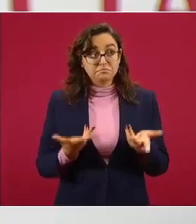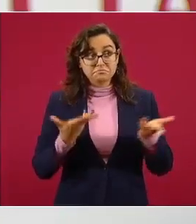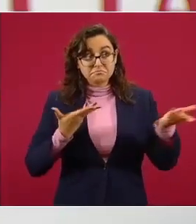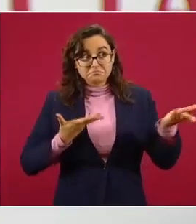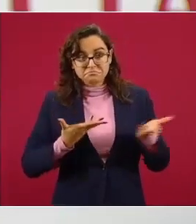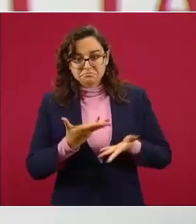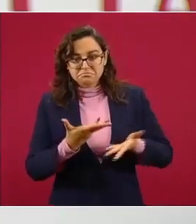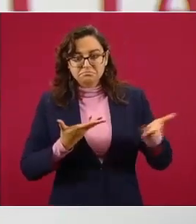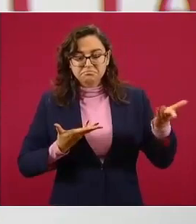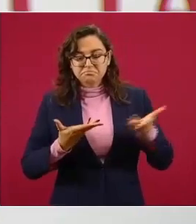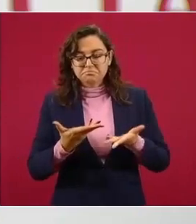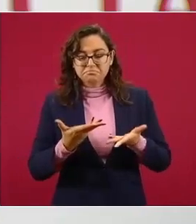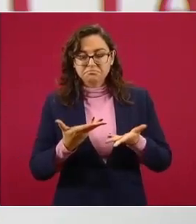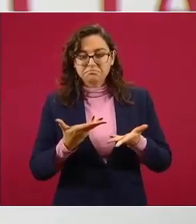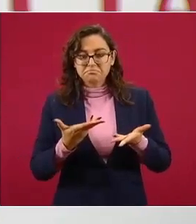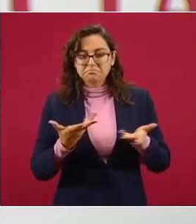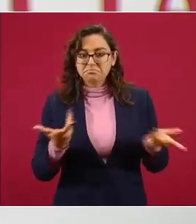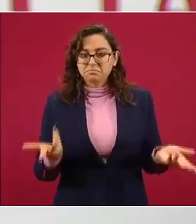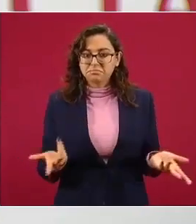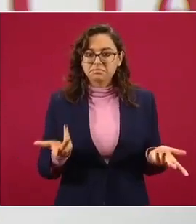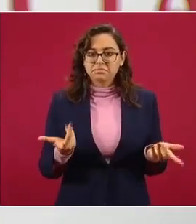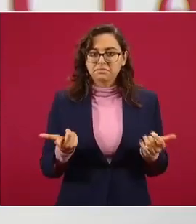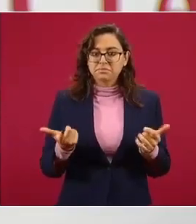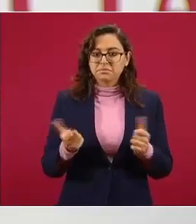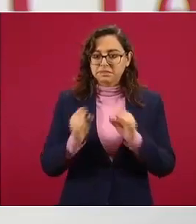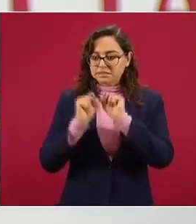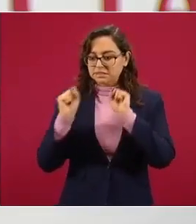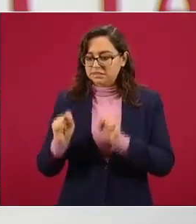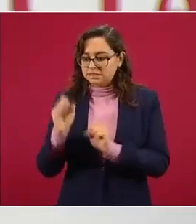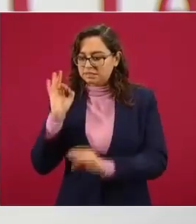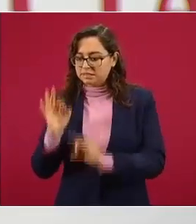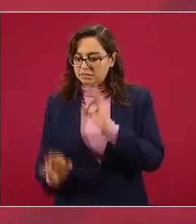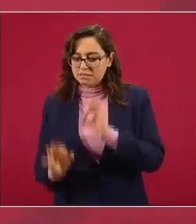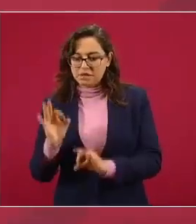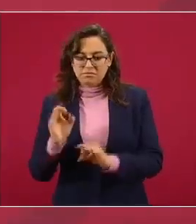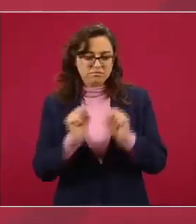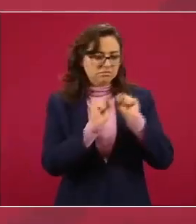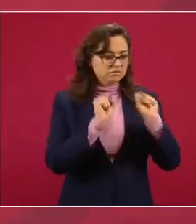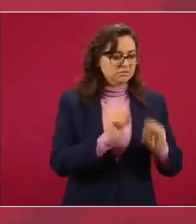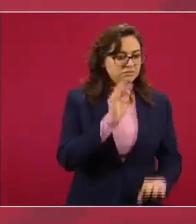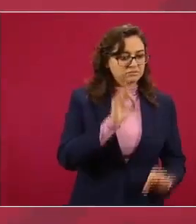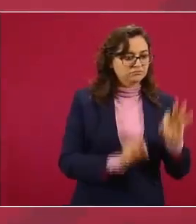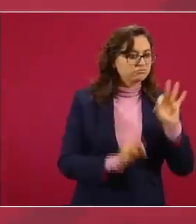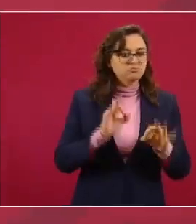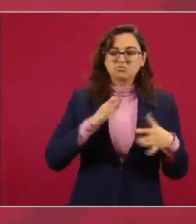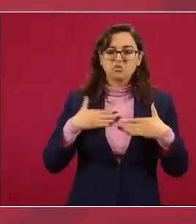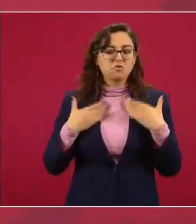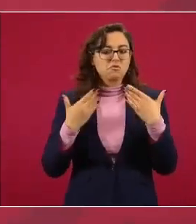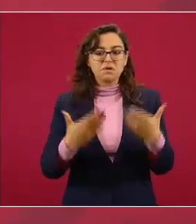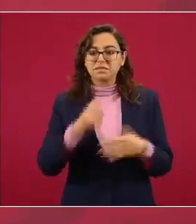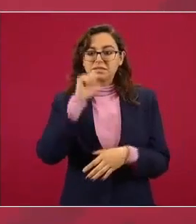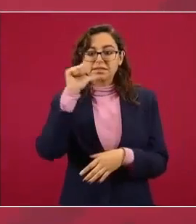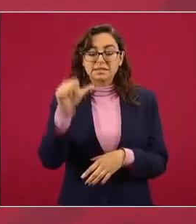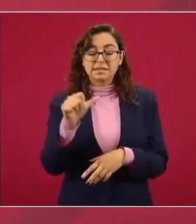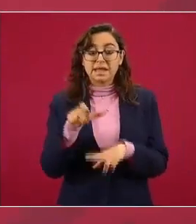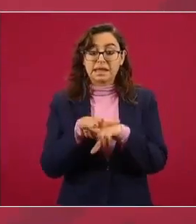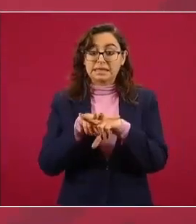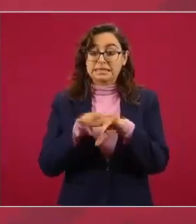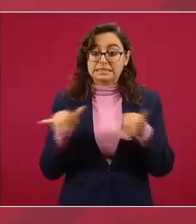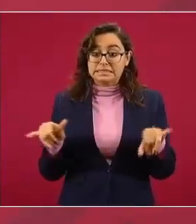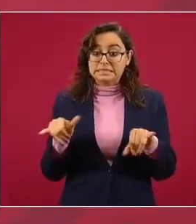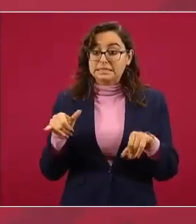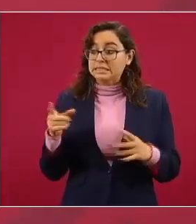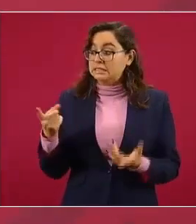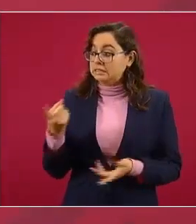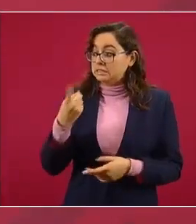si no hay confianza de nuestros sistemas legales o si no hay confianza personal entre nosotros y quienes son